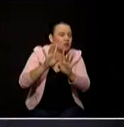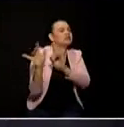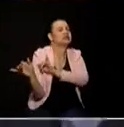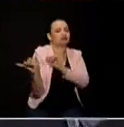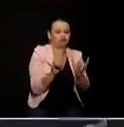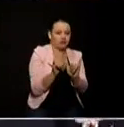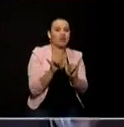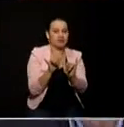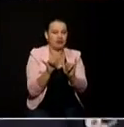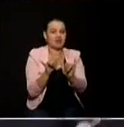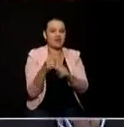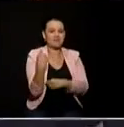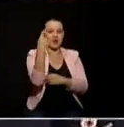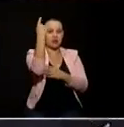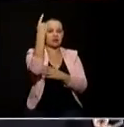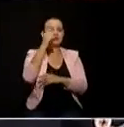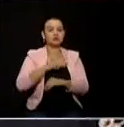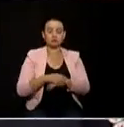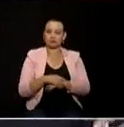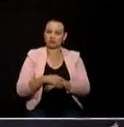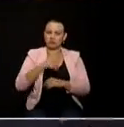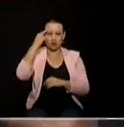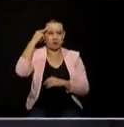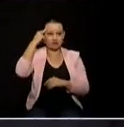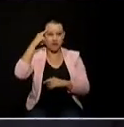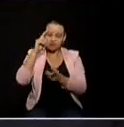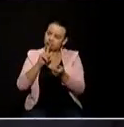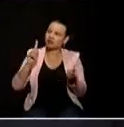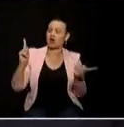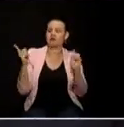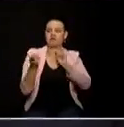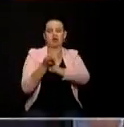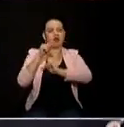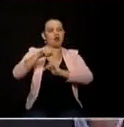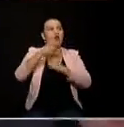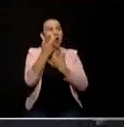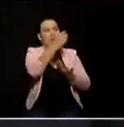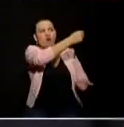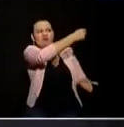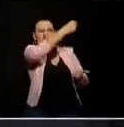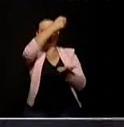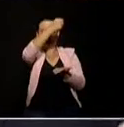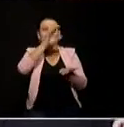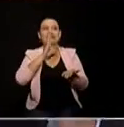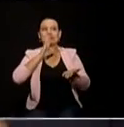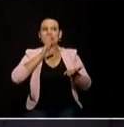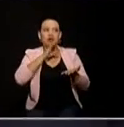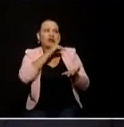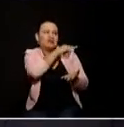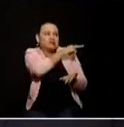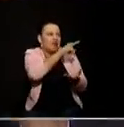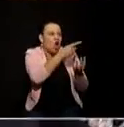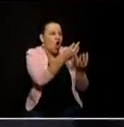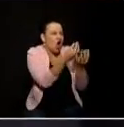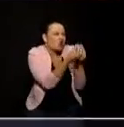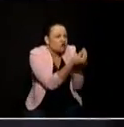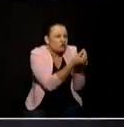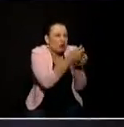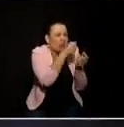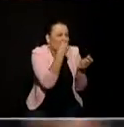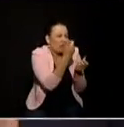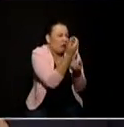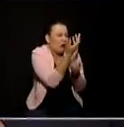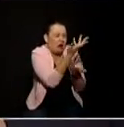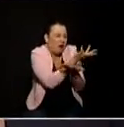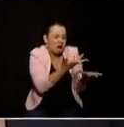hay que cambiar el modelo de financiación de las campañas políticas en colombia tienen que ser financiadas completamente por el estado para cerrarle la